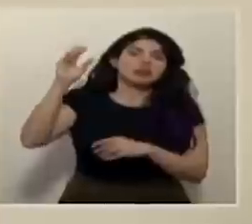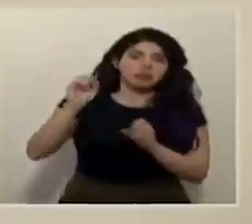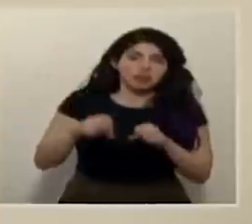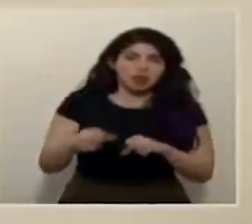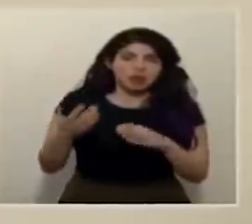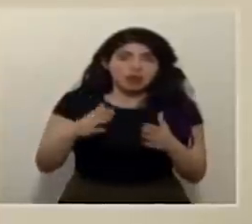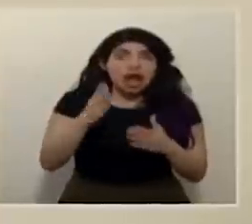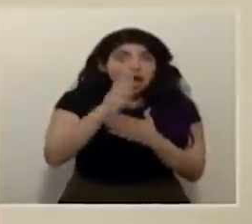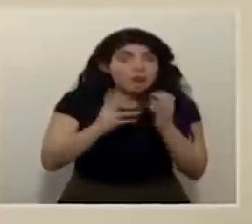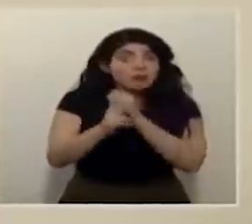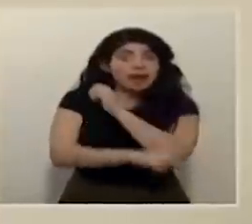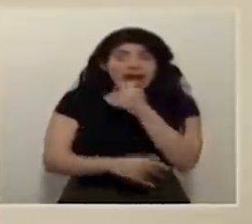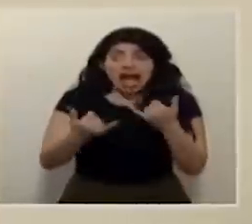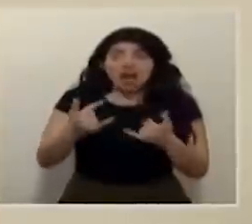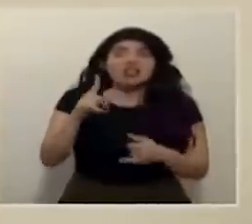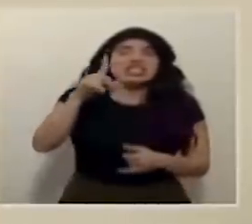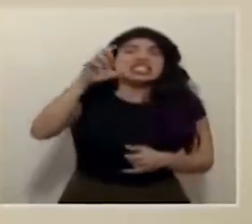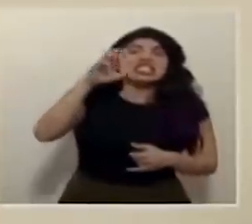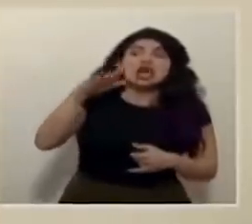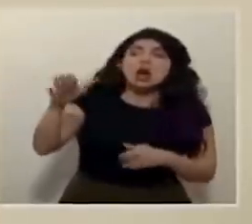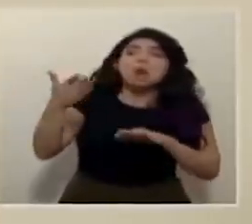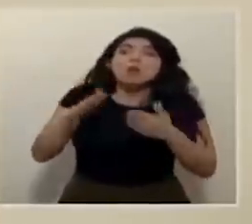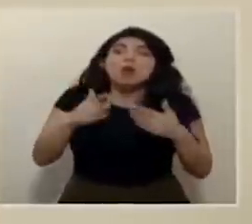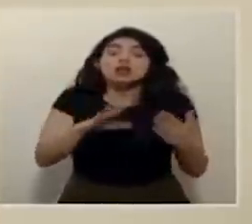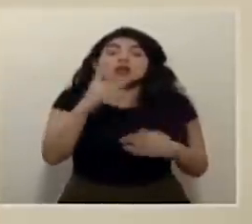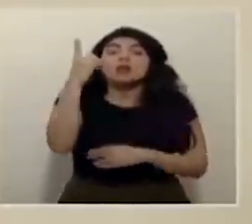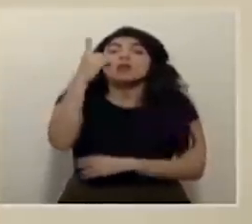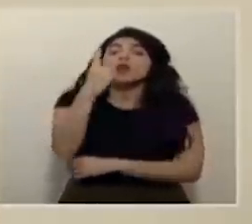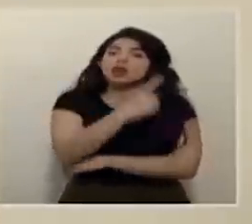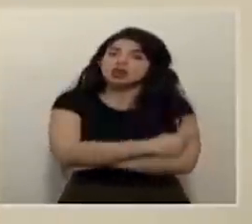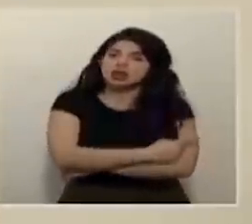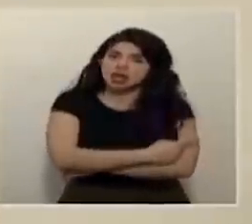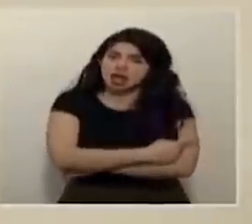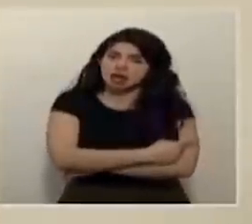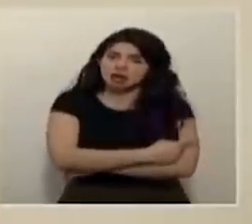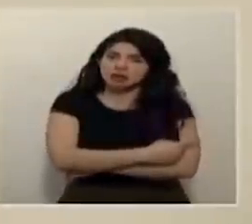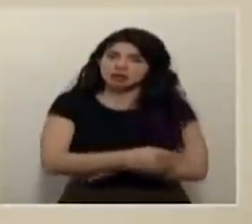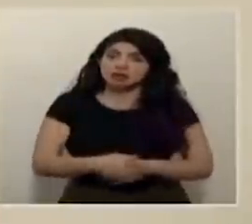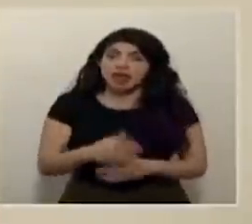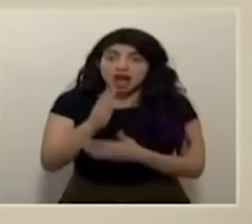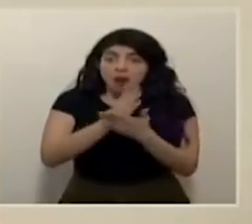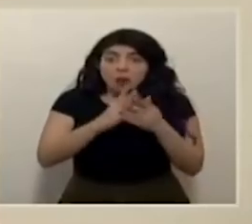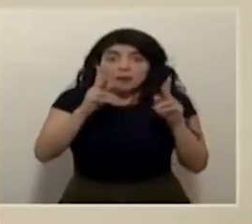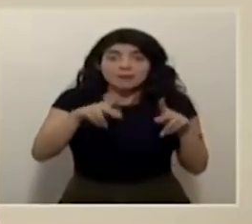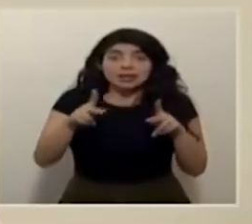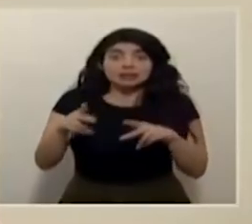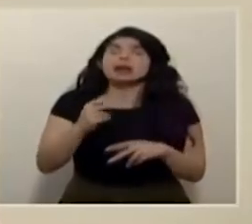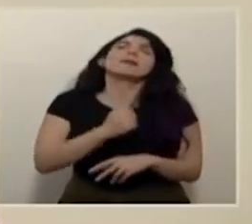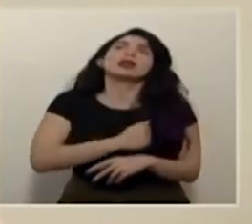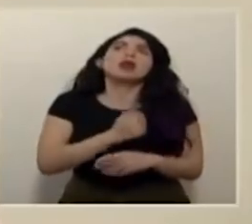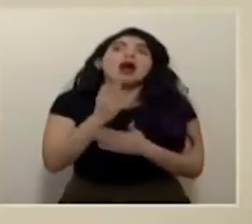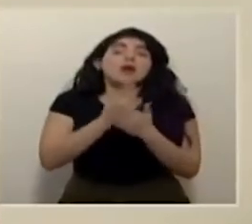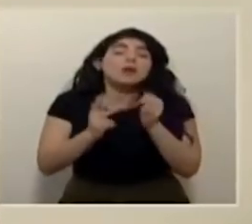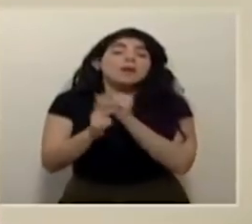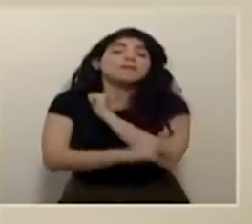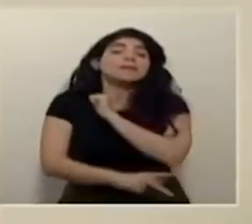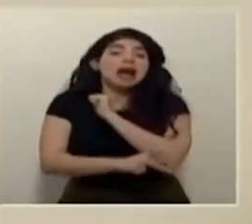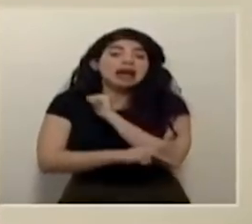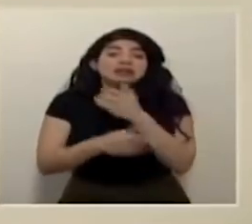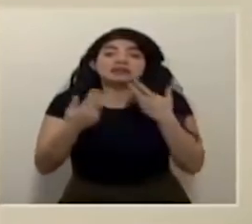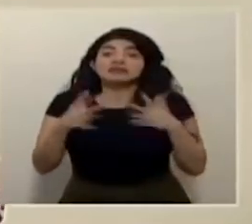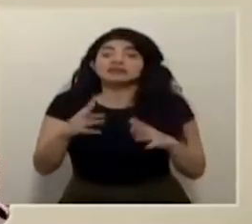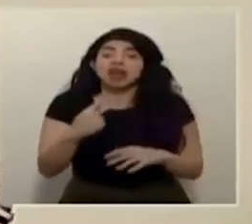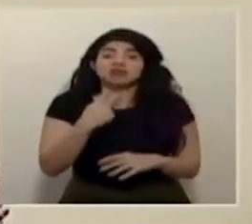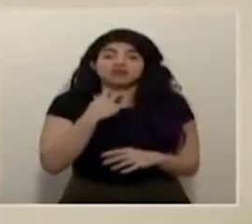hay países en que en momento tienen 100 y resto de muertes por día hay personas perdón países que ya han